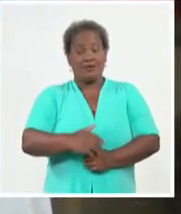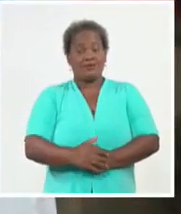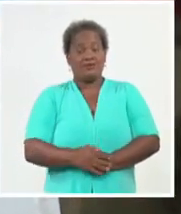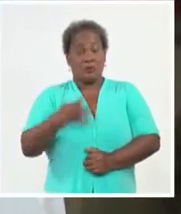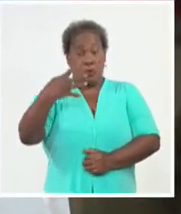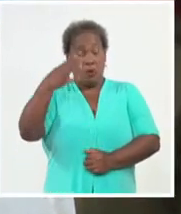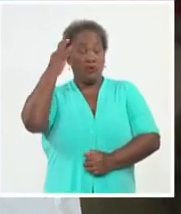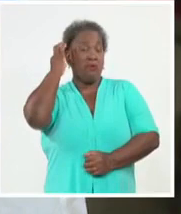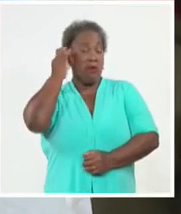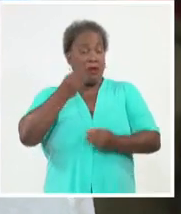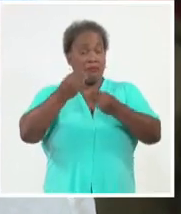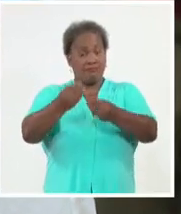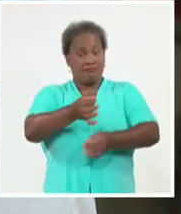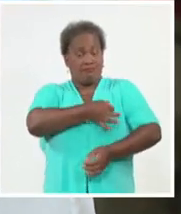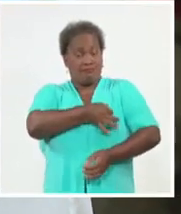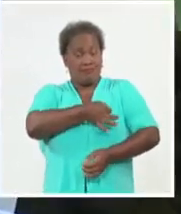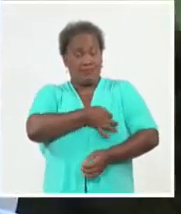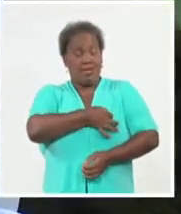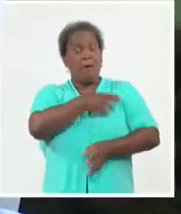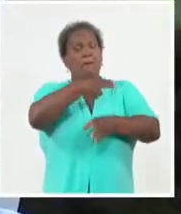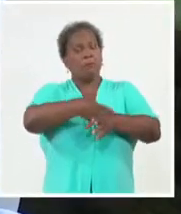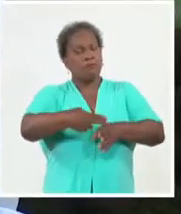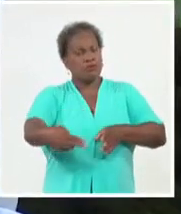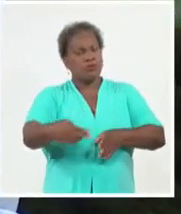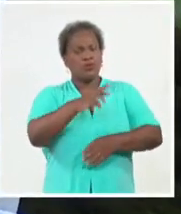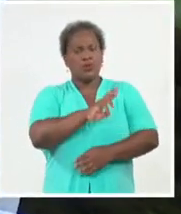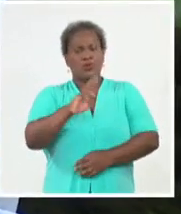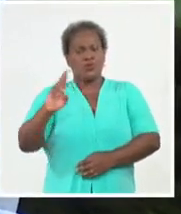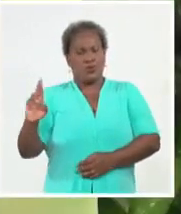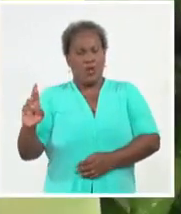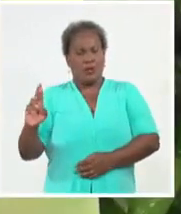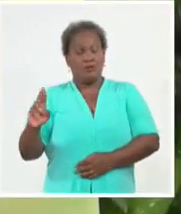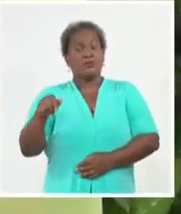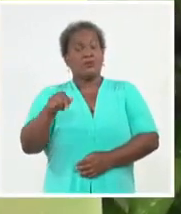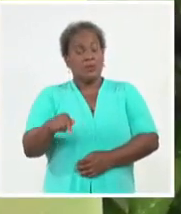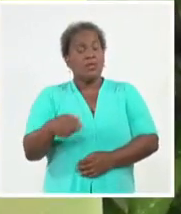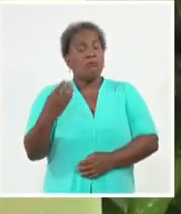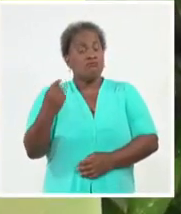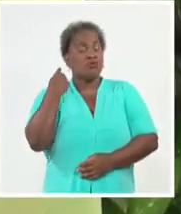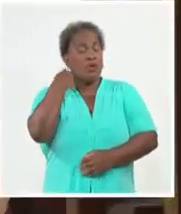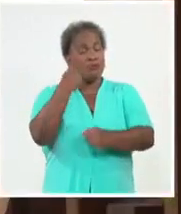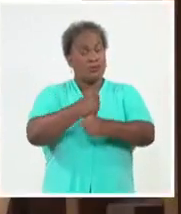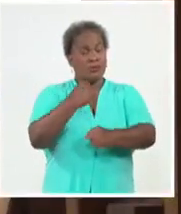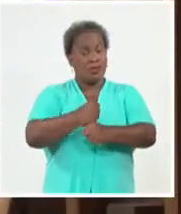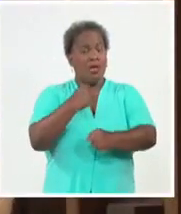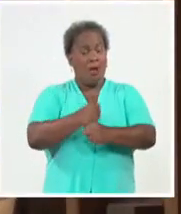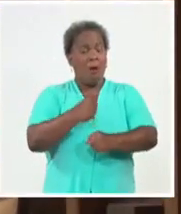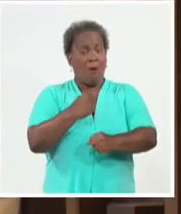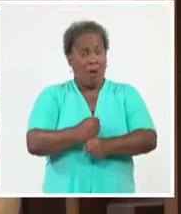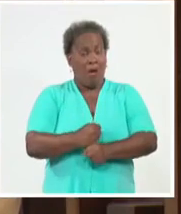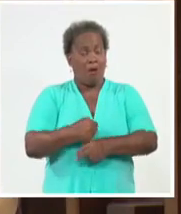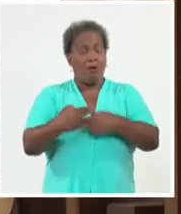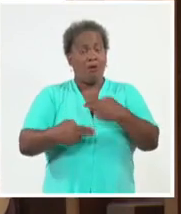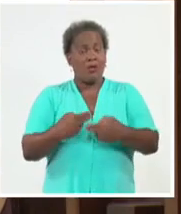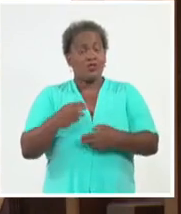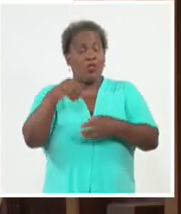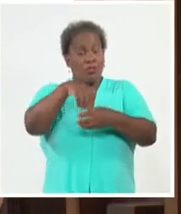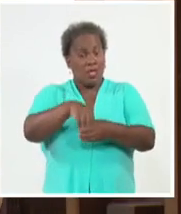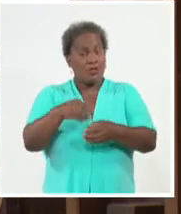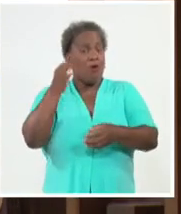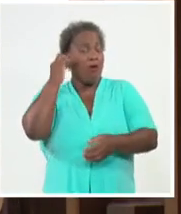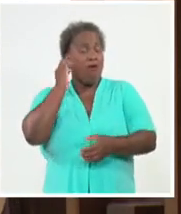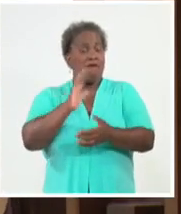Por su trayectoria revolucionaria y méritos alcanzados en la labor desarrollada en la organización,